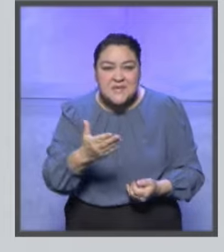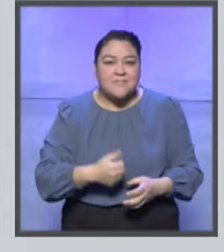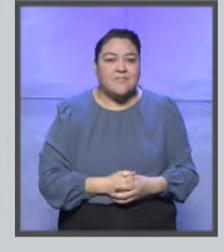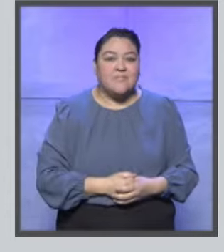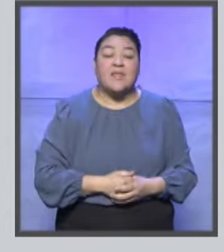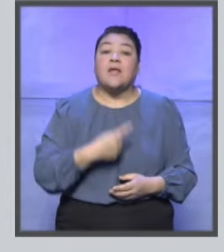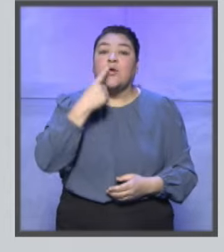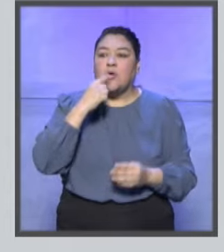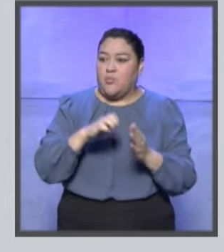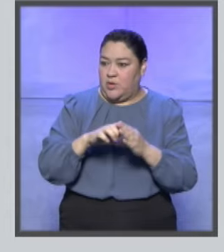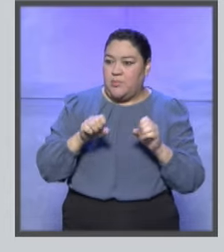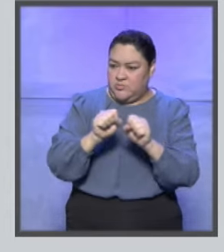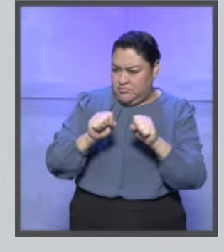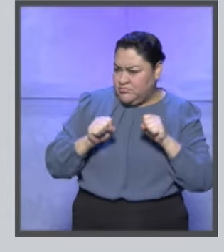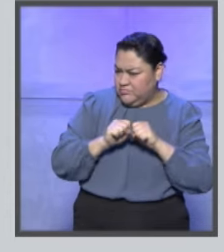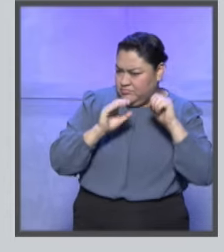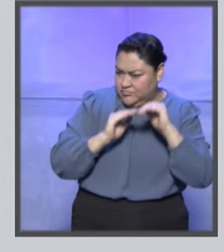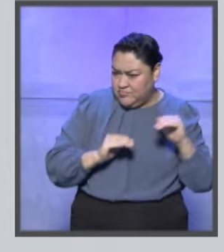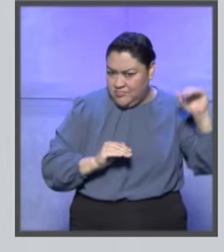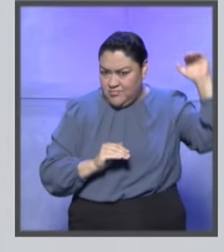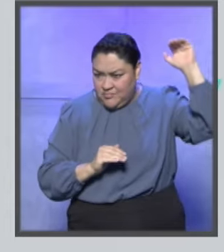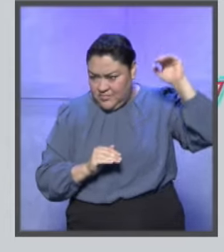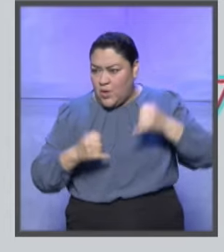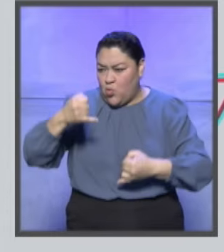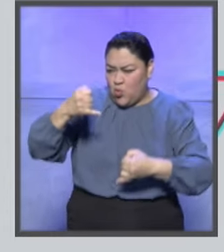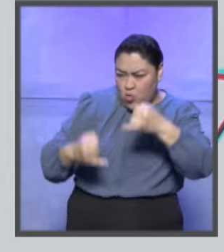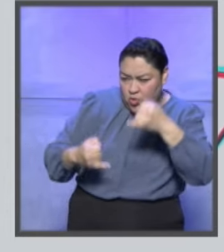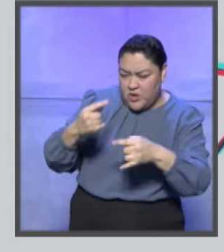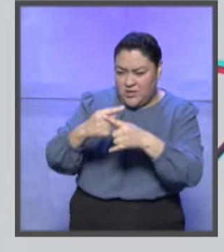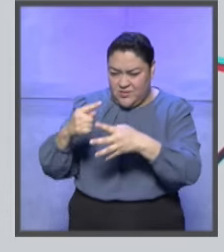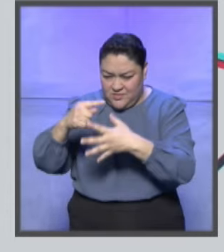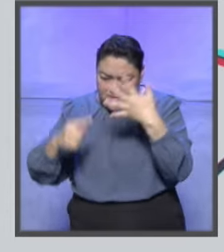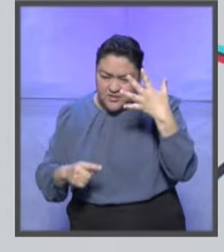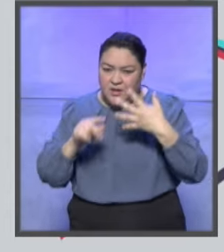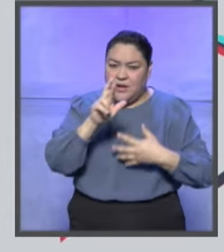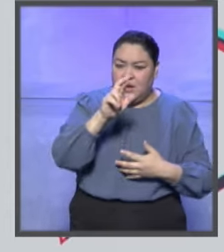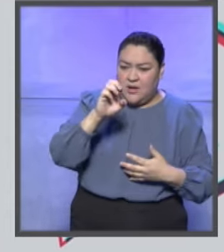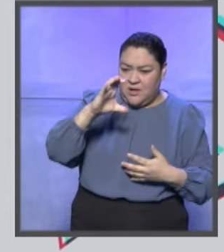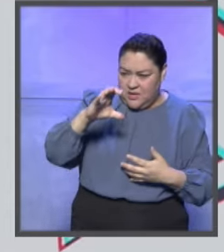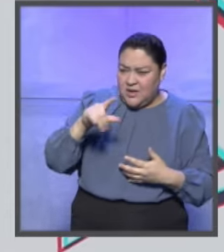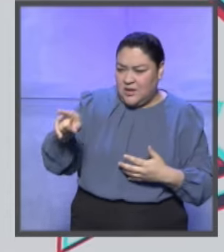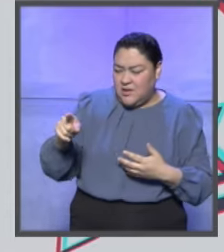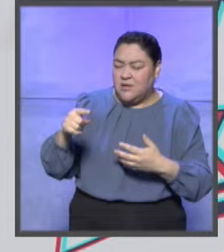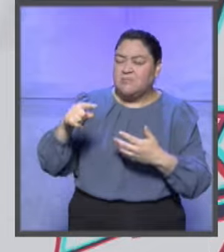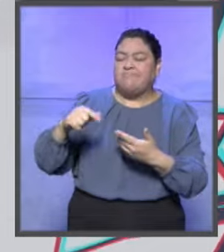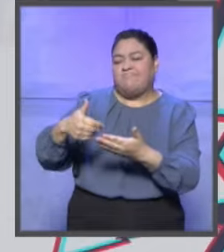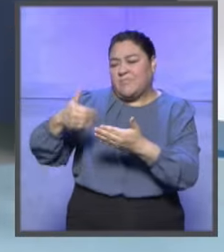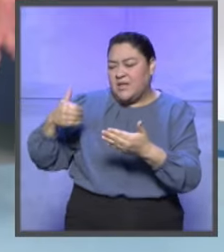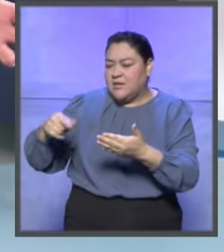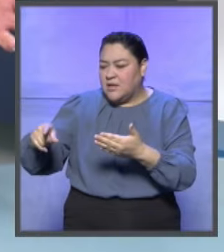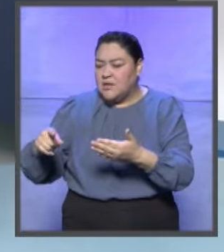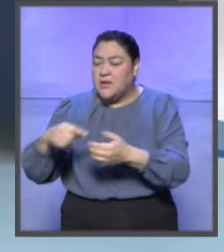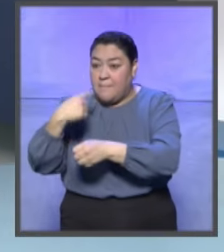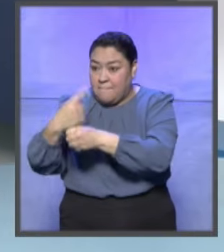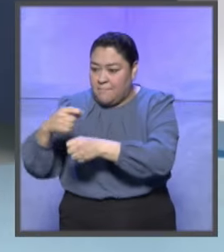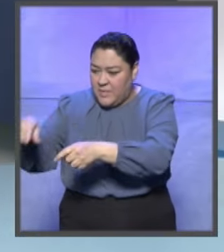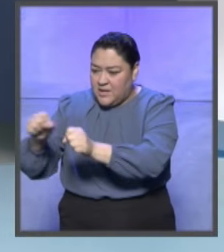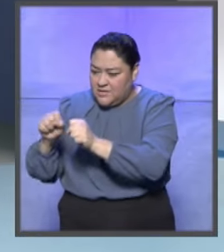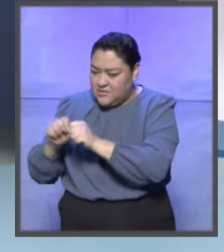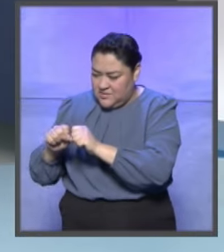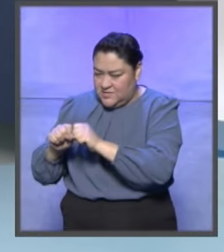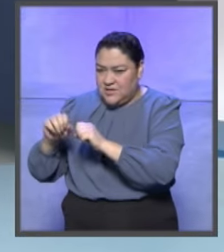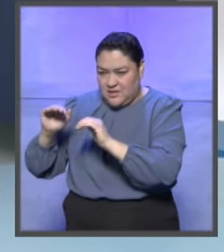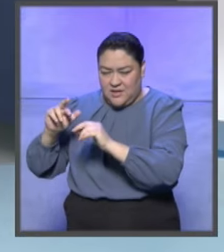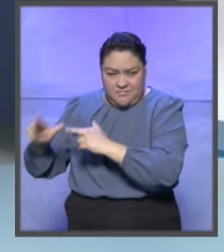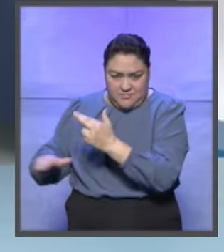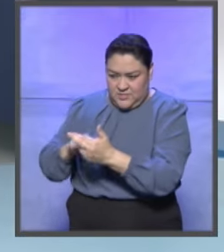lo que llega acá, a sala superior, en recursos de reconsideración, que son los recursos que revisan la actuación de las